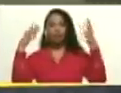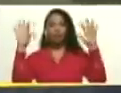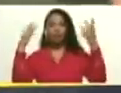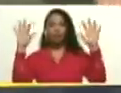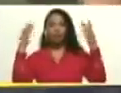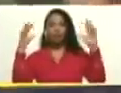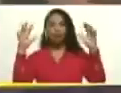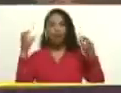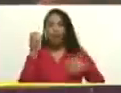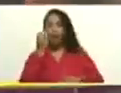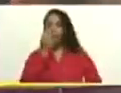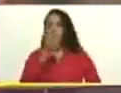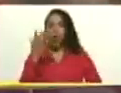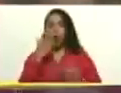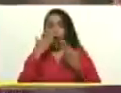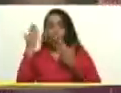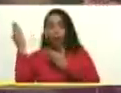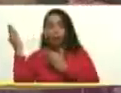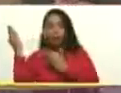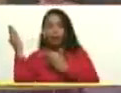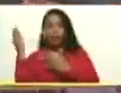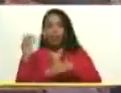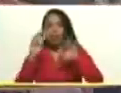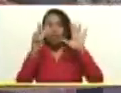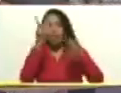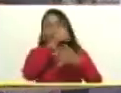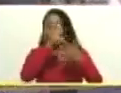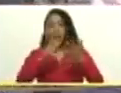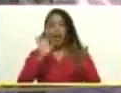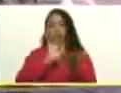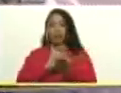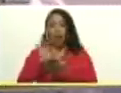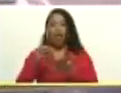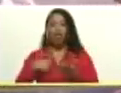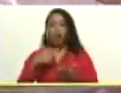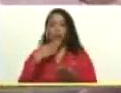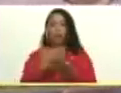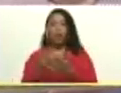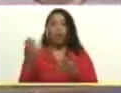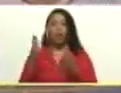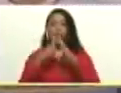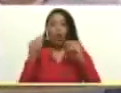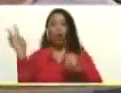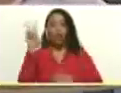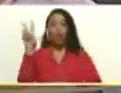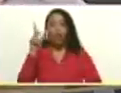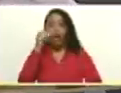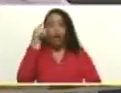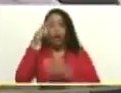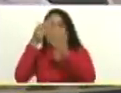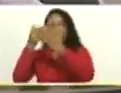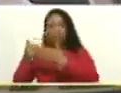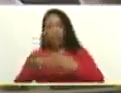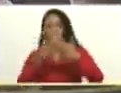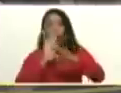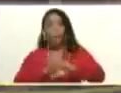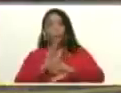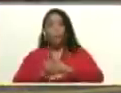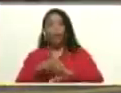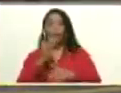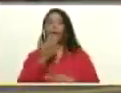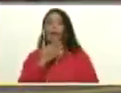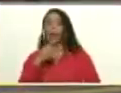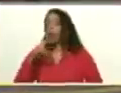Bueno, ahí vamos. Siete líneas estratégicas y yo pido que todos los venezolanos la estudiemos porque si todos,